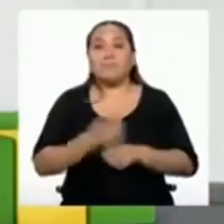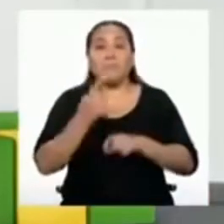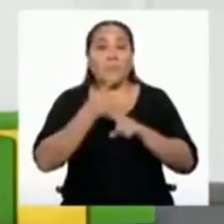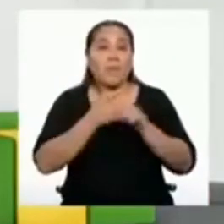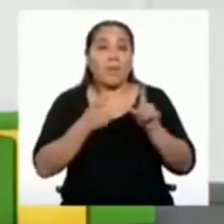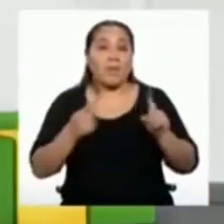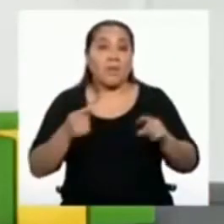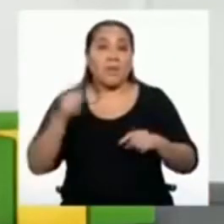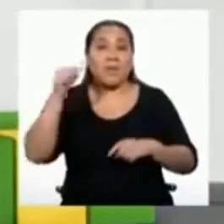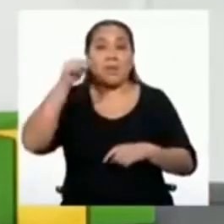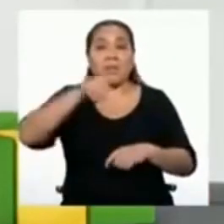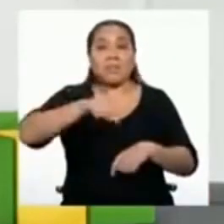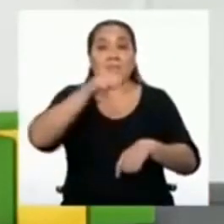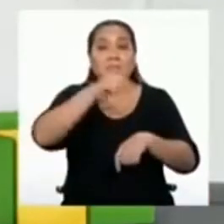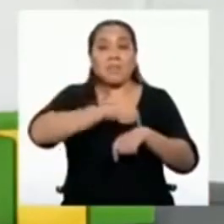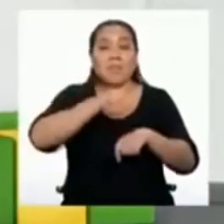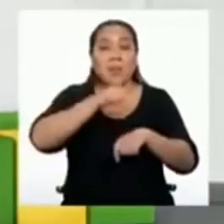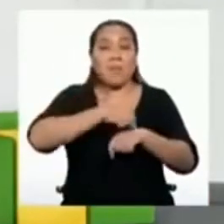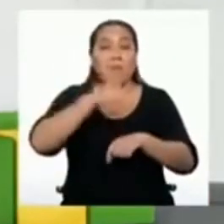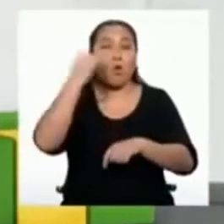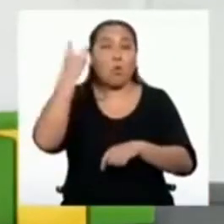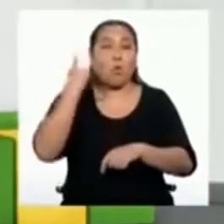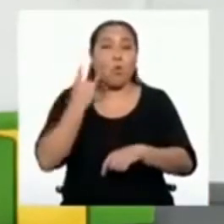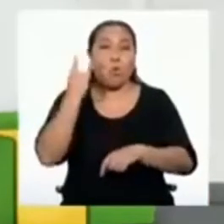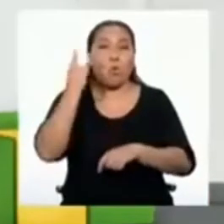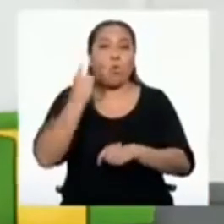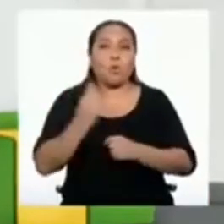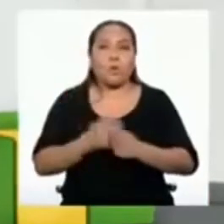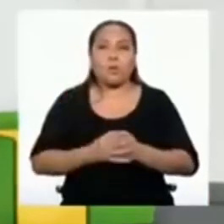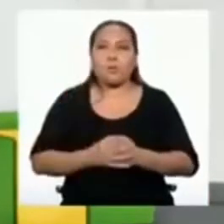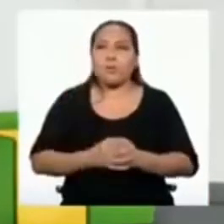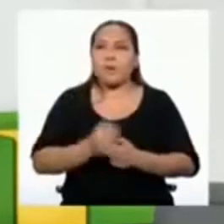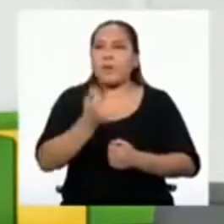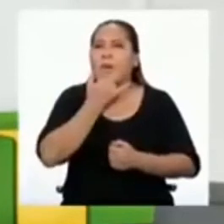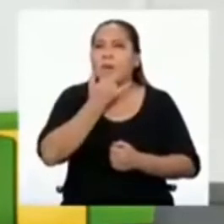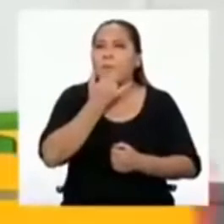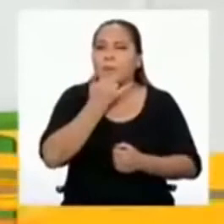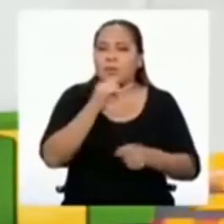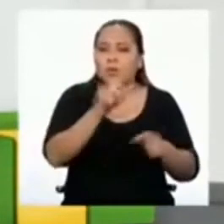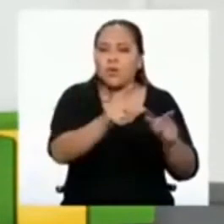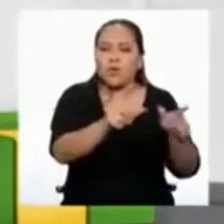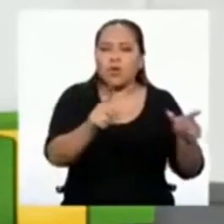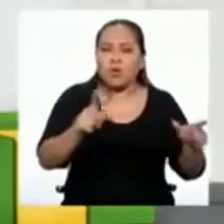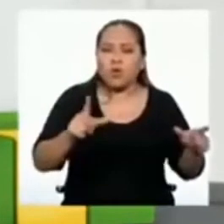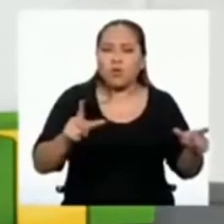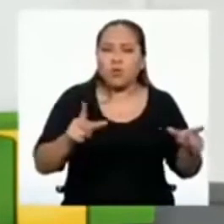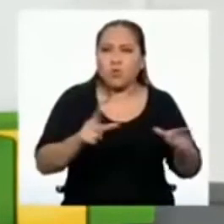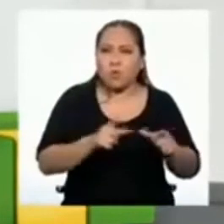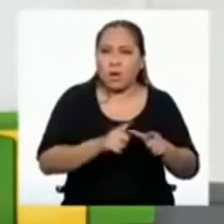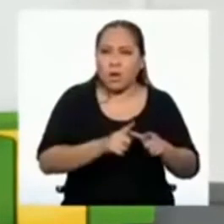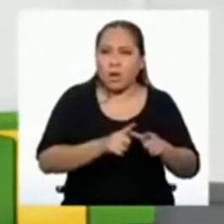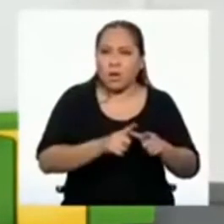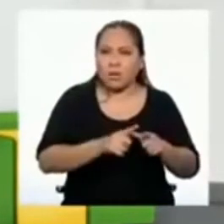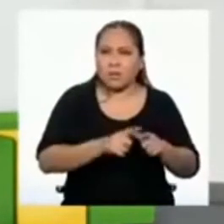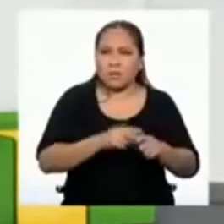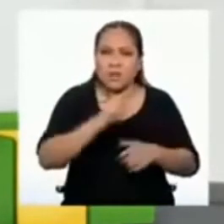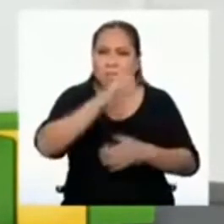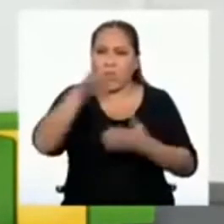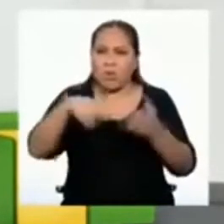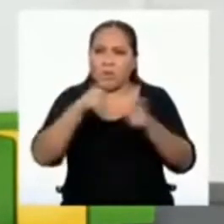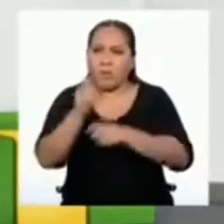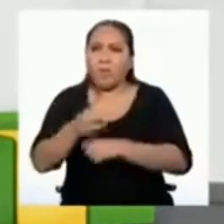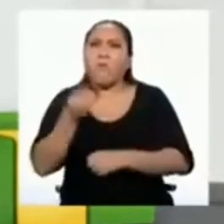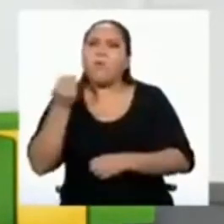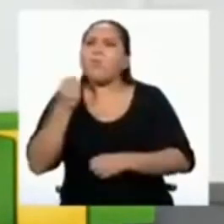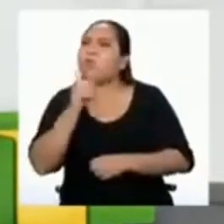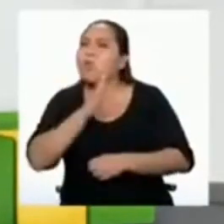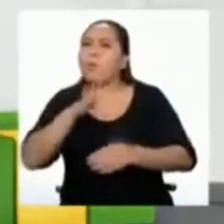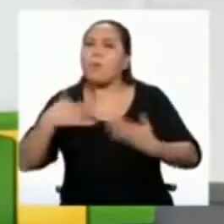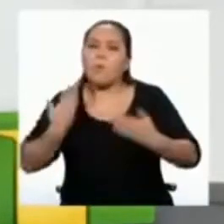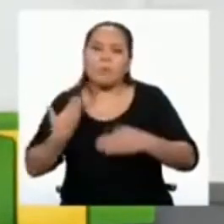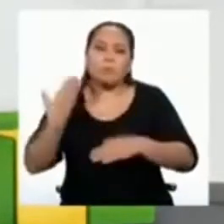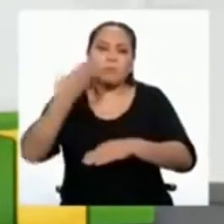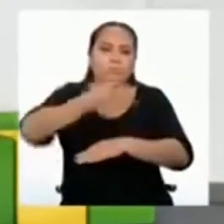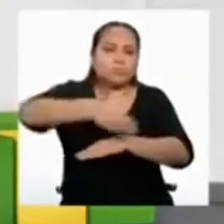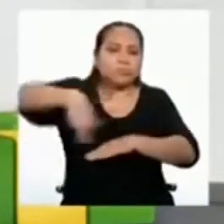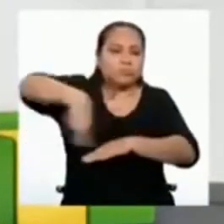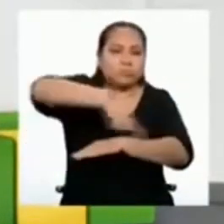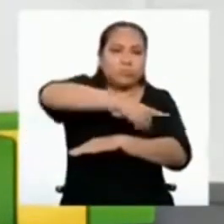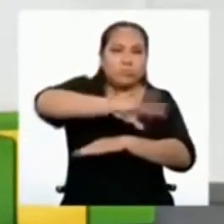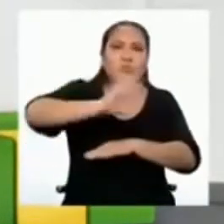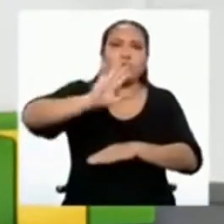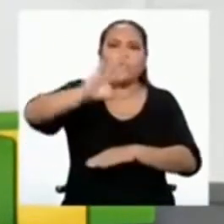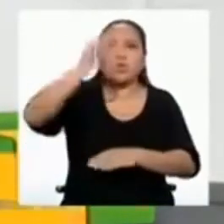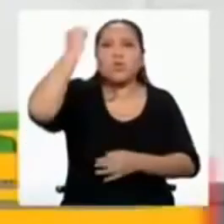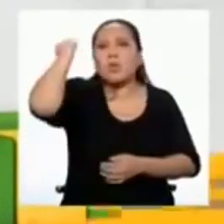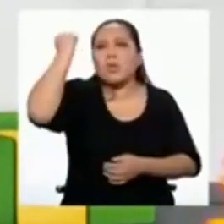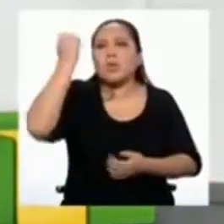embargo, en este estado de emergencia, ¿qué sucede con el espacio público? ¿Por qué no podemos circular libremente si es